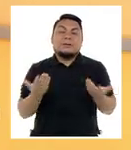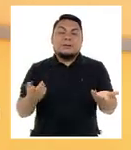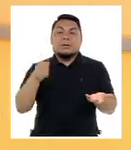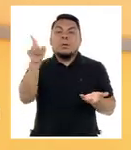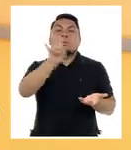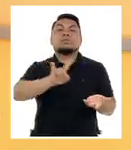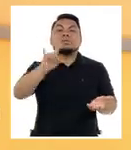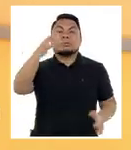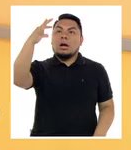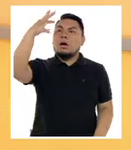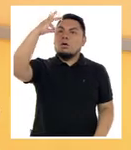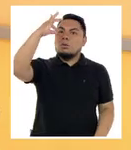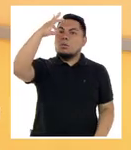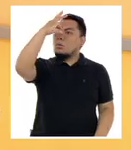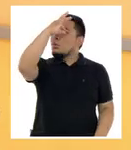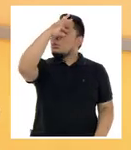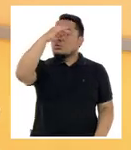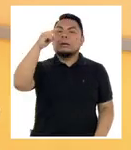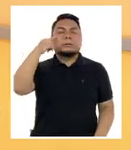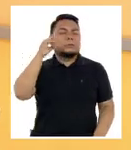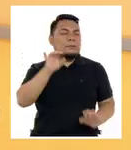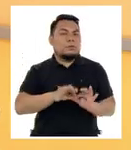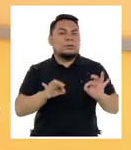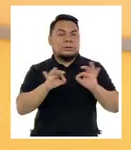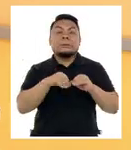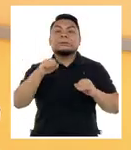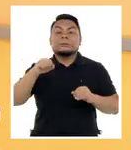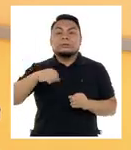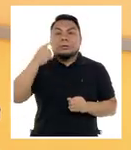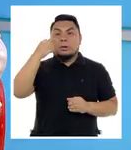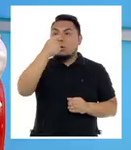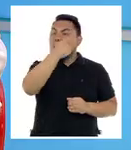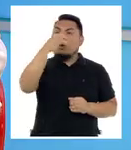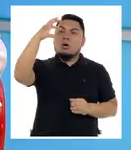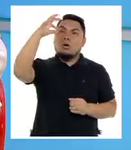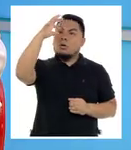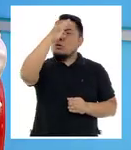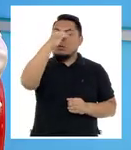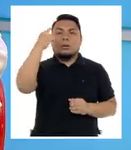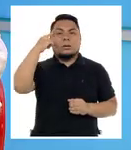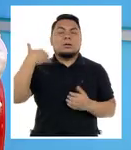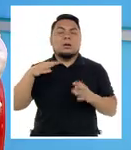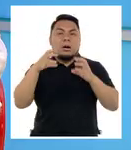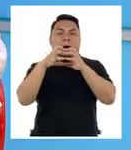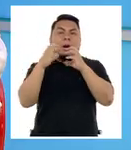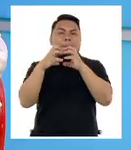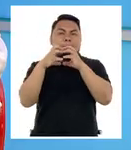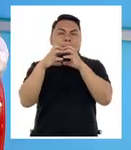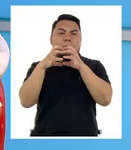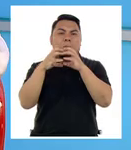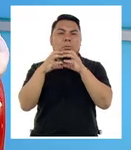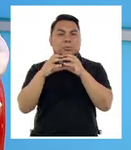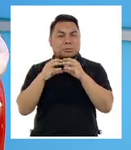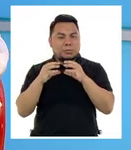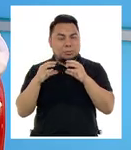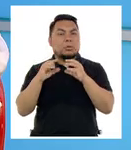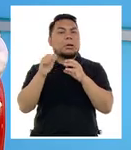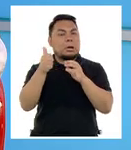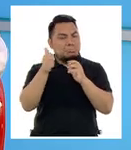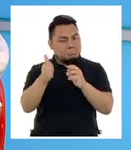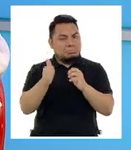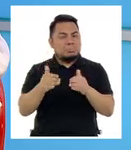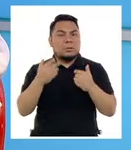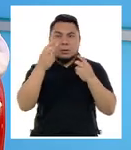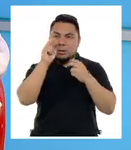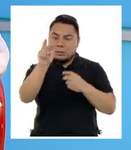gotas que van a bajar la presión ocular. Las gotas bajan la presión ocular y muchos de los pacientes a veces no ven el efecto. El paciente